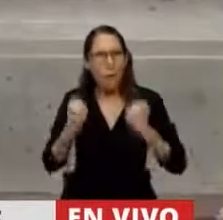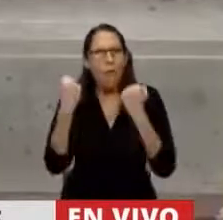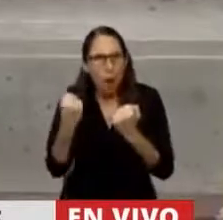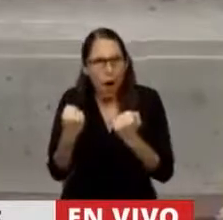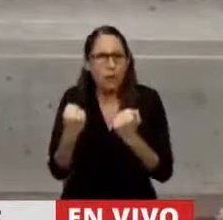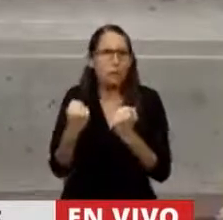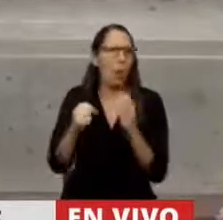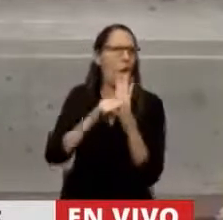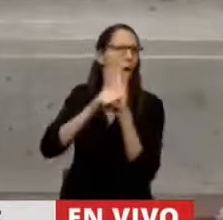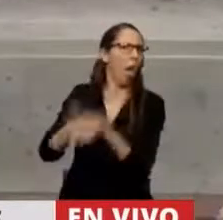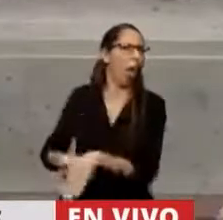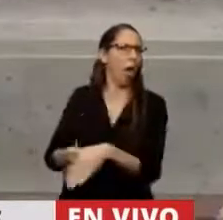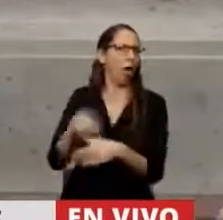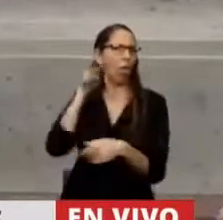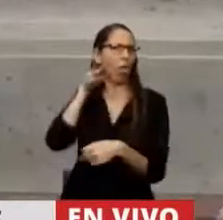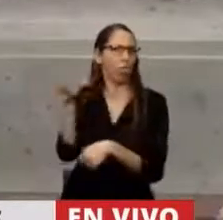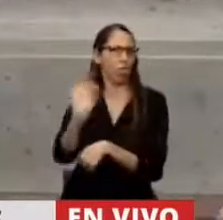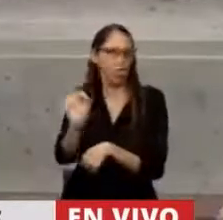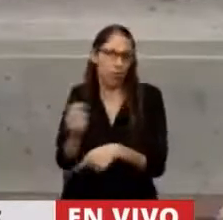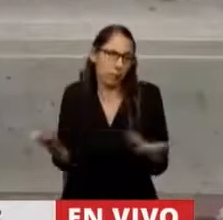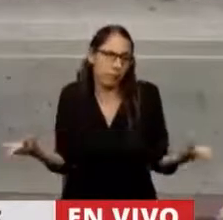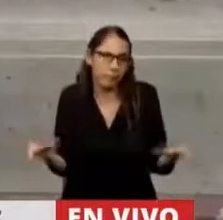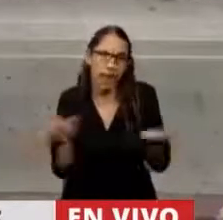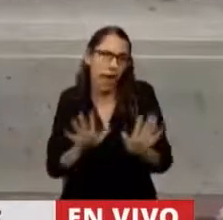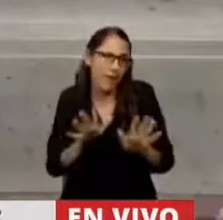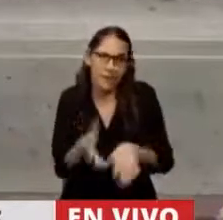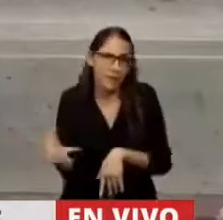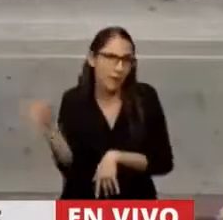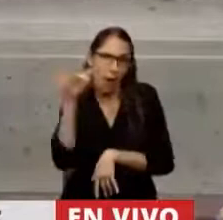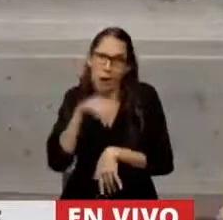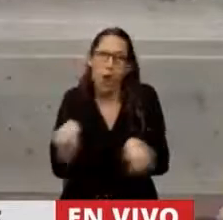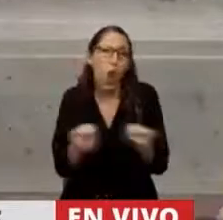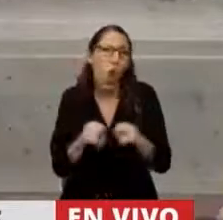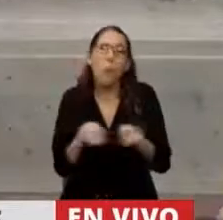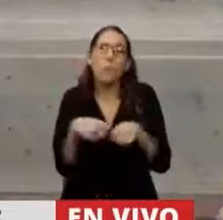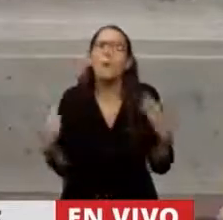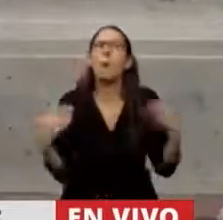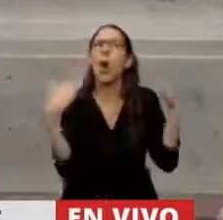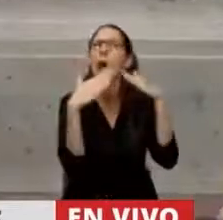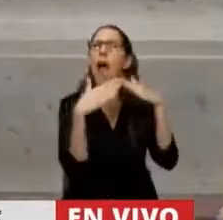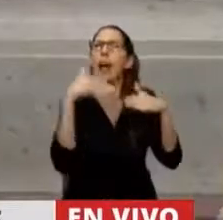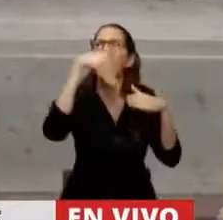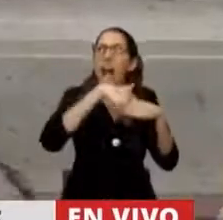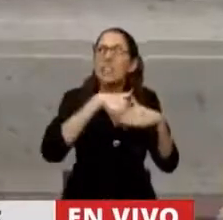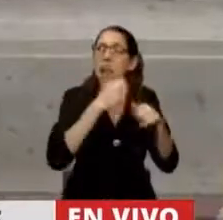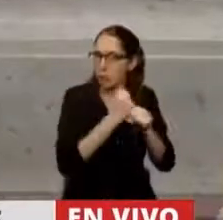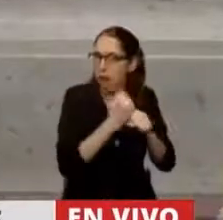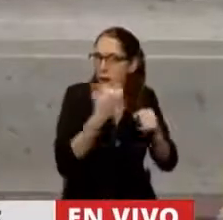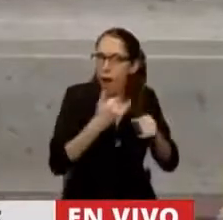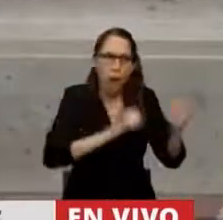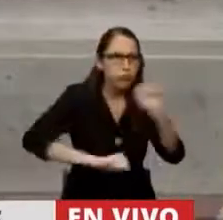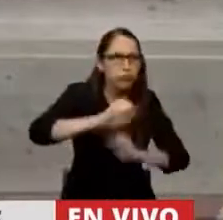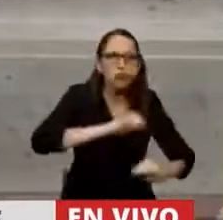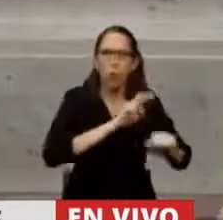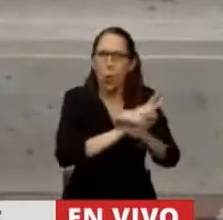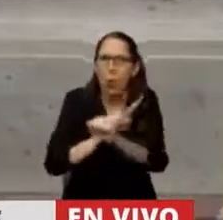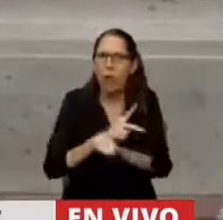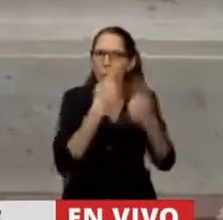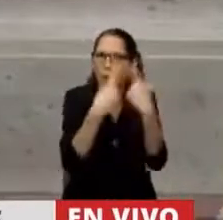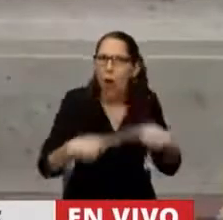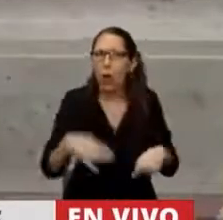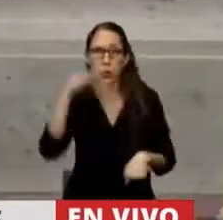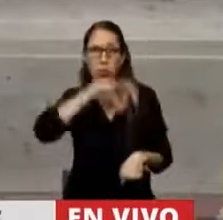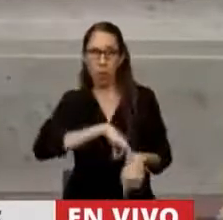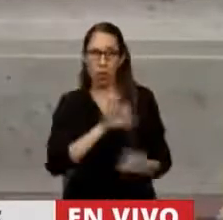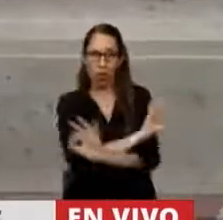invisibilizado, como sucede cotidianamente con el trabajo doméstico, las tareas de cuidado no